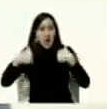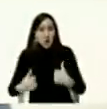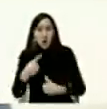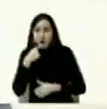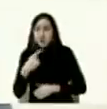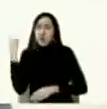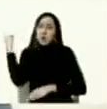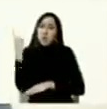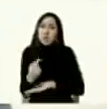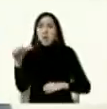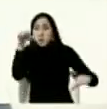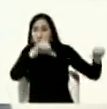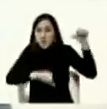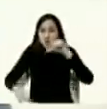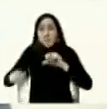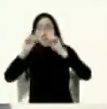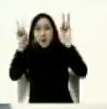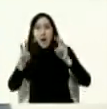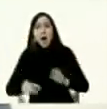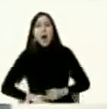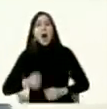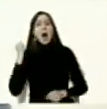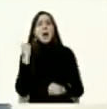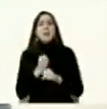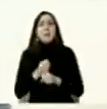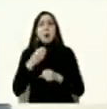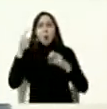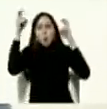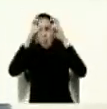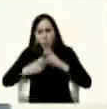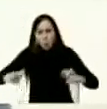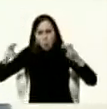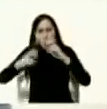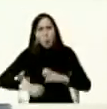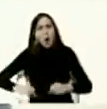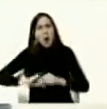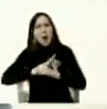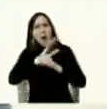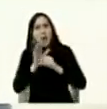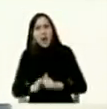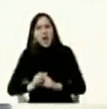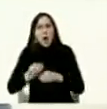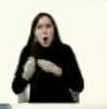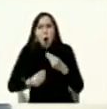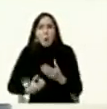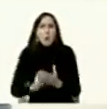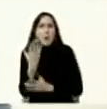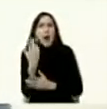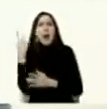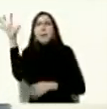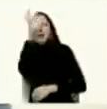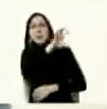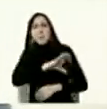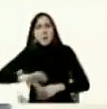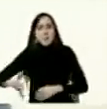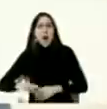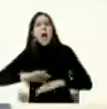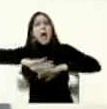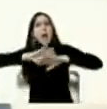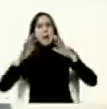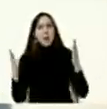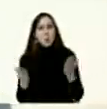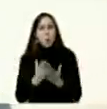científico el trabajo de rastreo del origen del coronavirus en varios países y regiones de todo el mundo